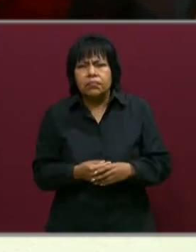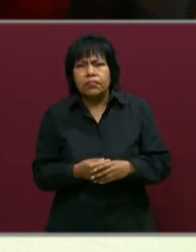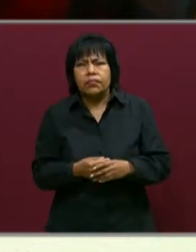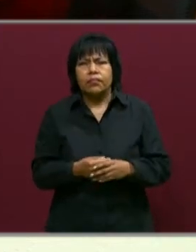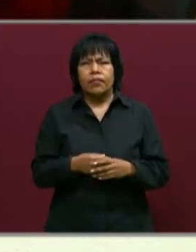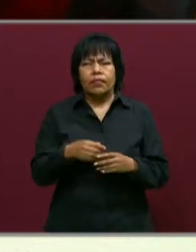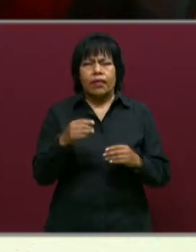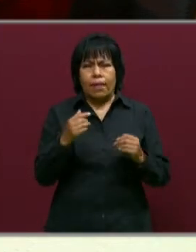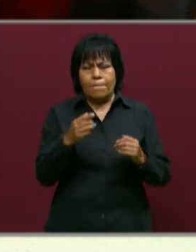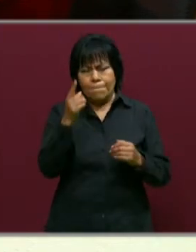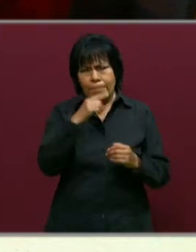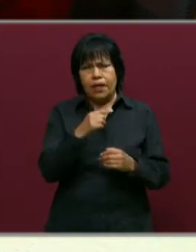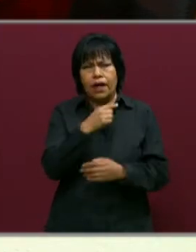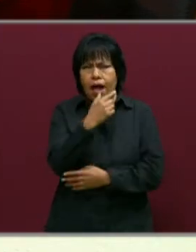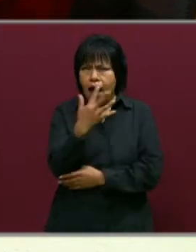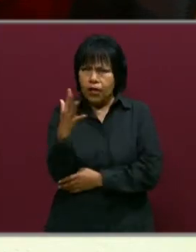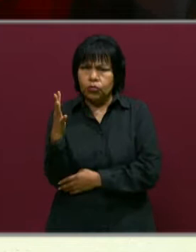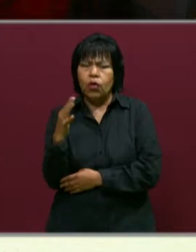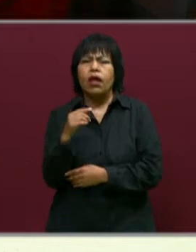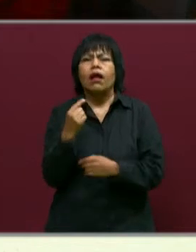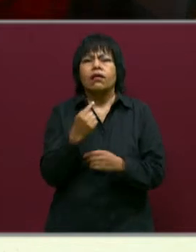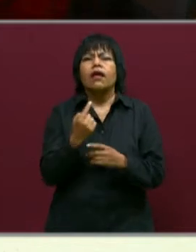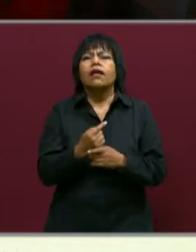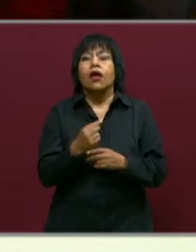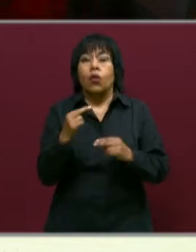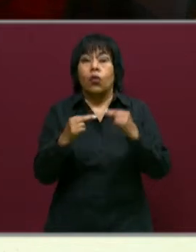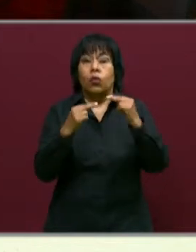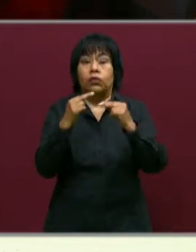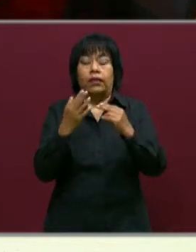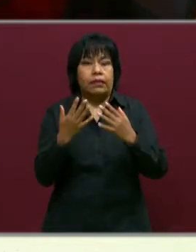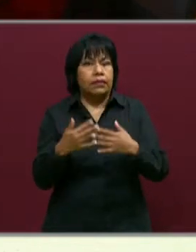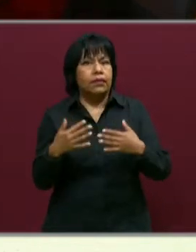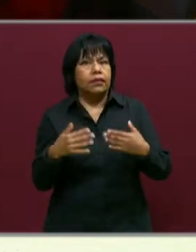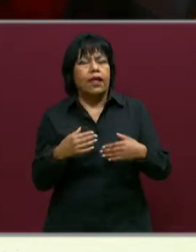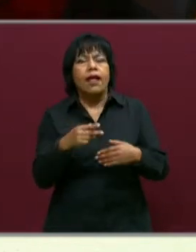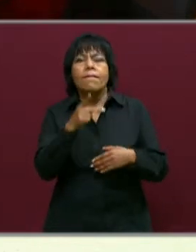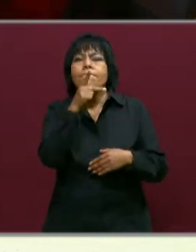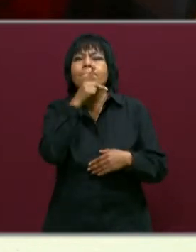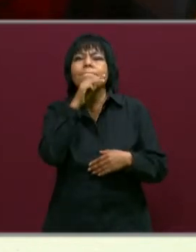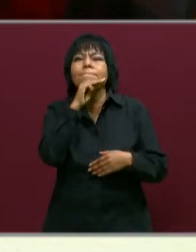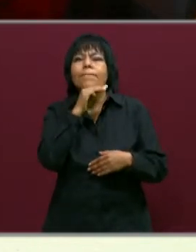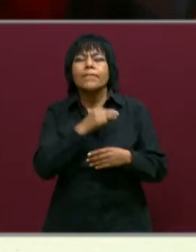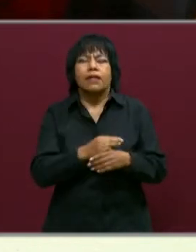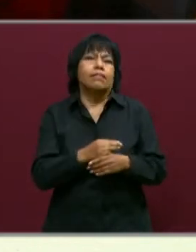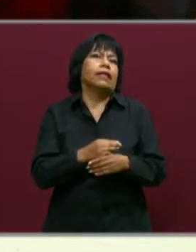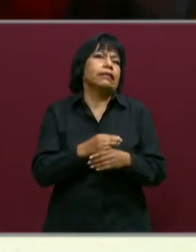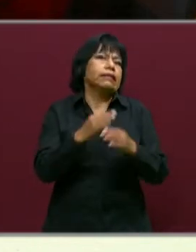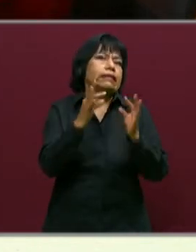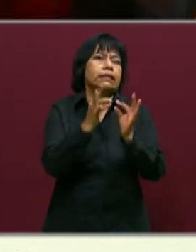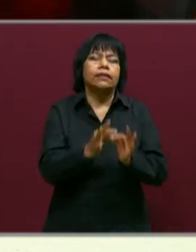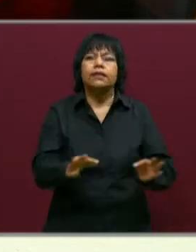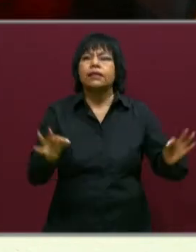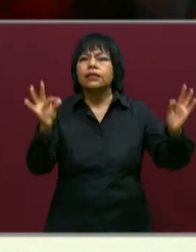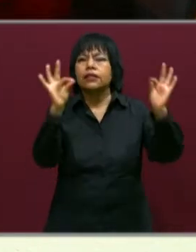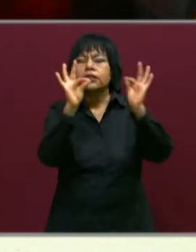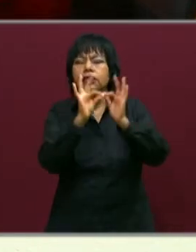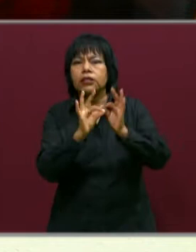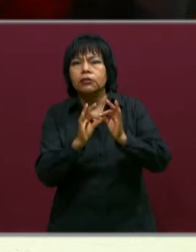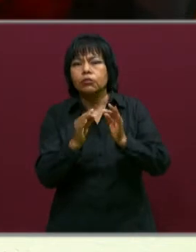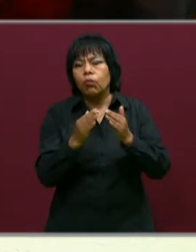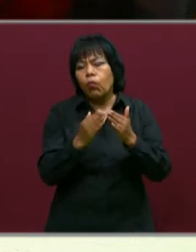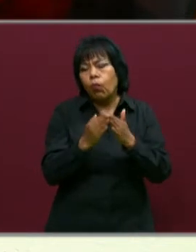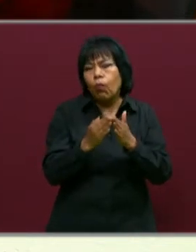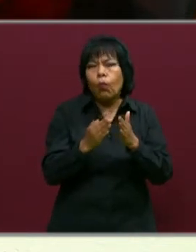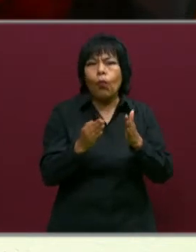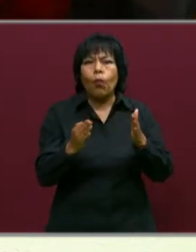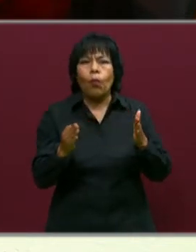se dio justamente para el nivel de preescolar, que es un nivel en donde, bueno, los padres de familia forman una parte importante en todo este proceso,